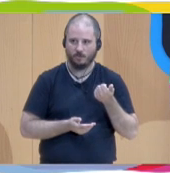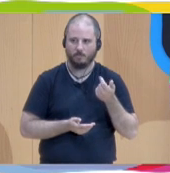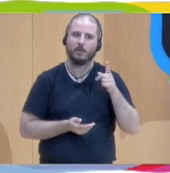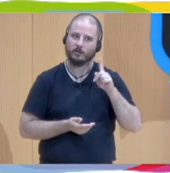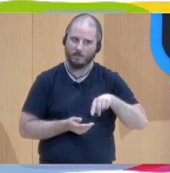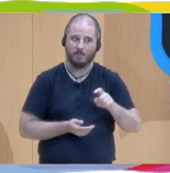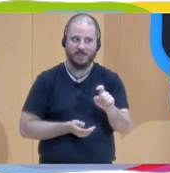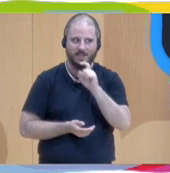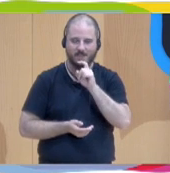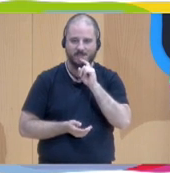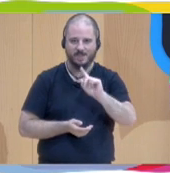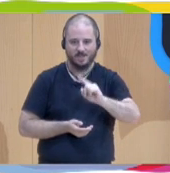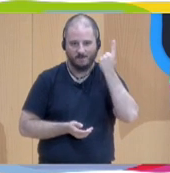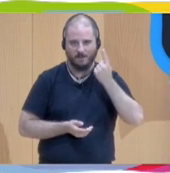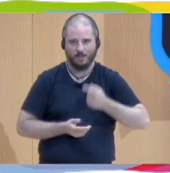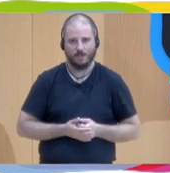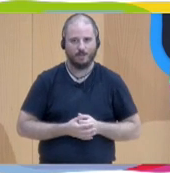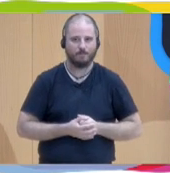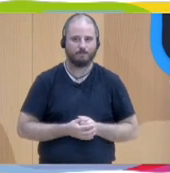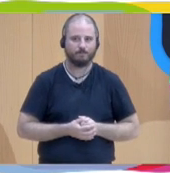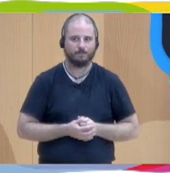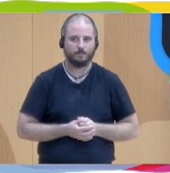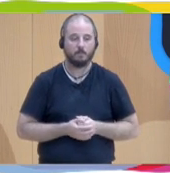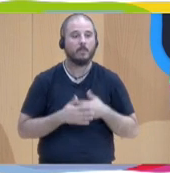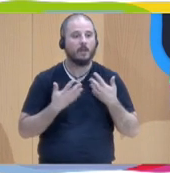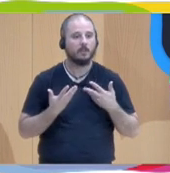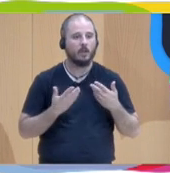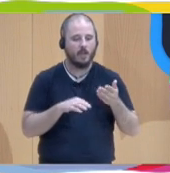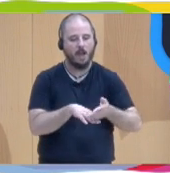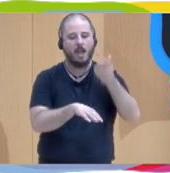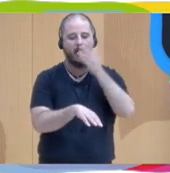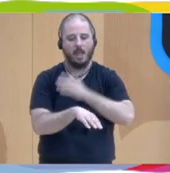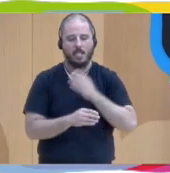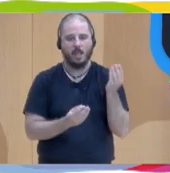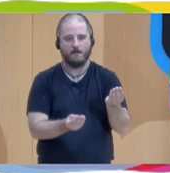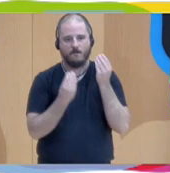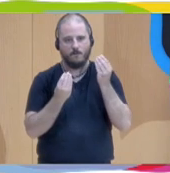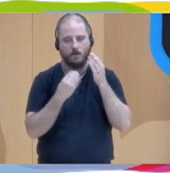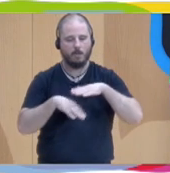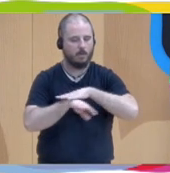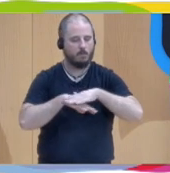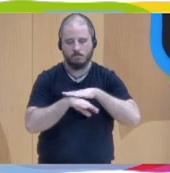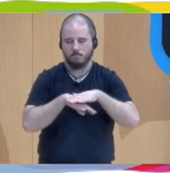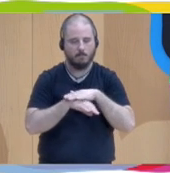difícil. Y, por tanto, la formación es fundamental. Y,